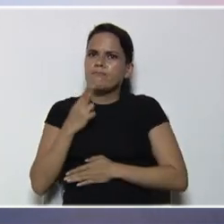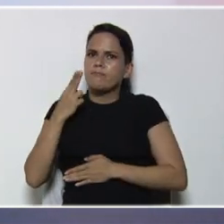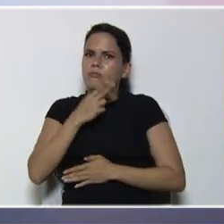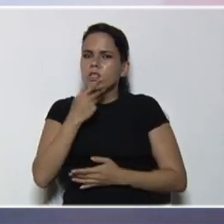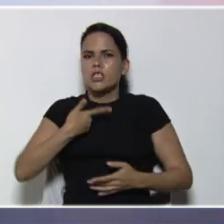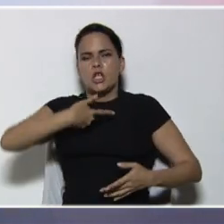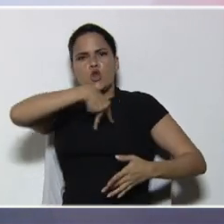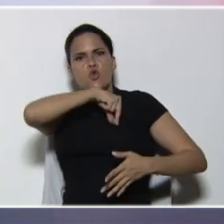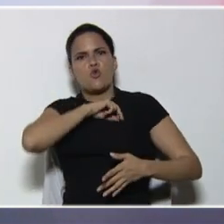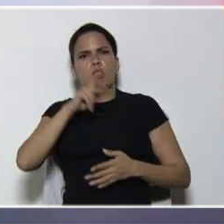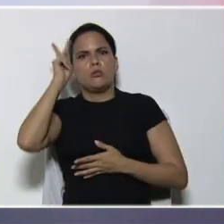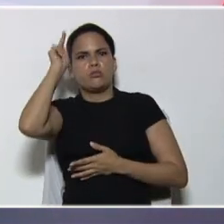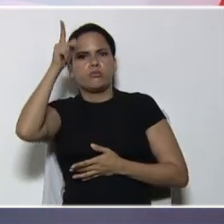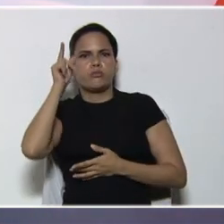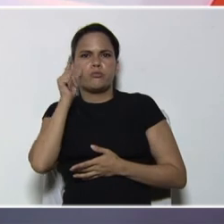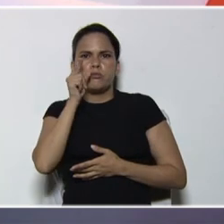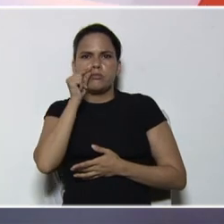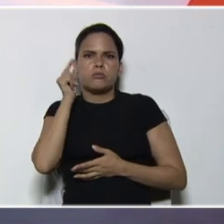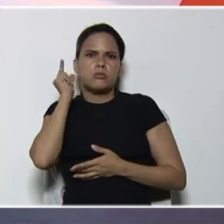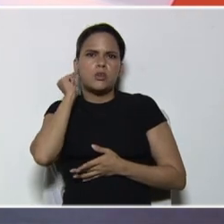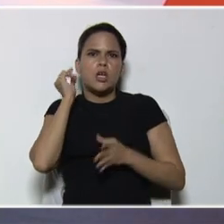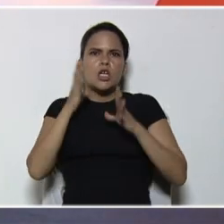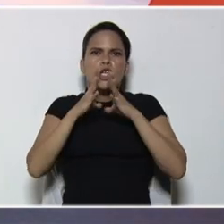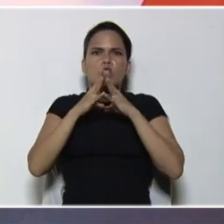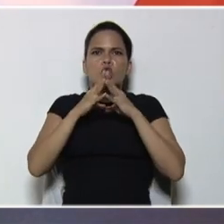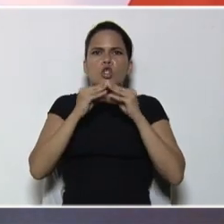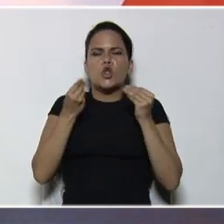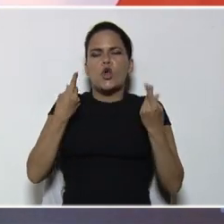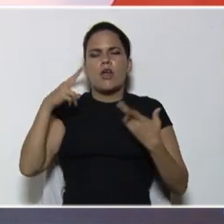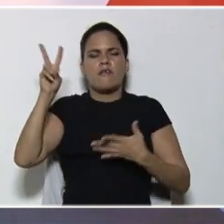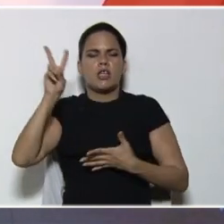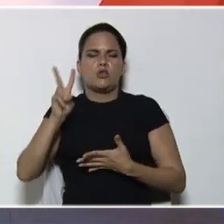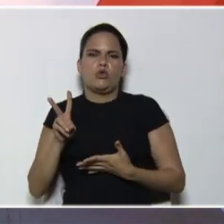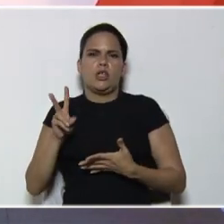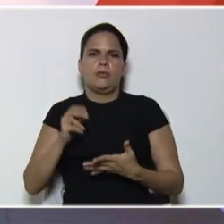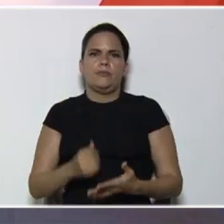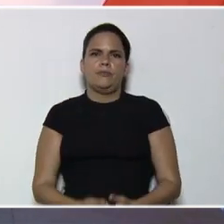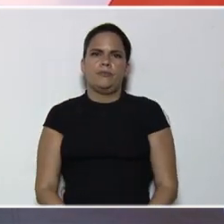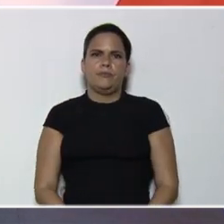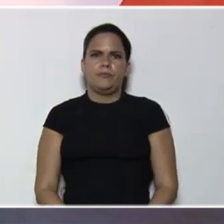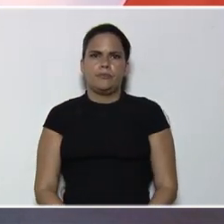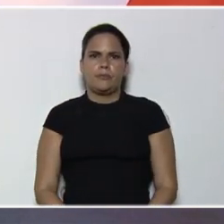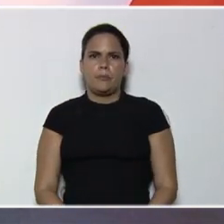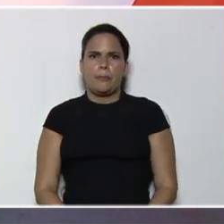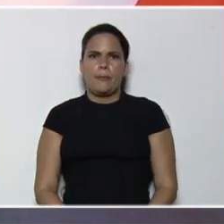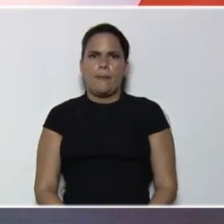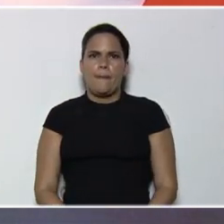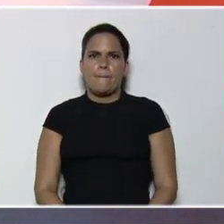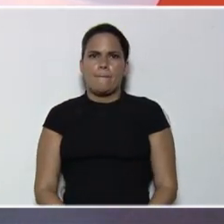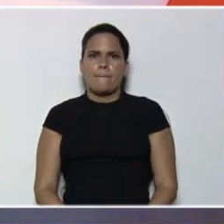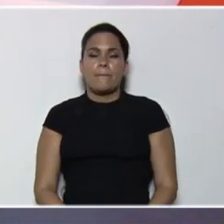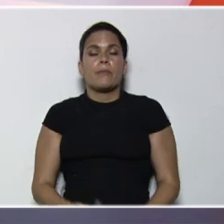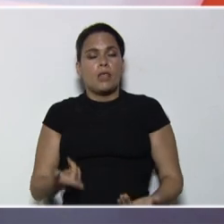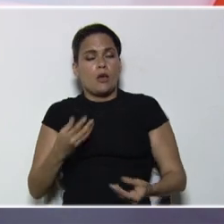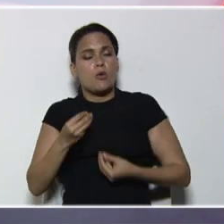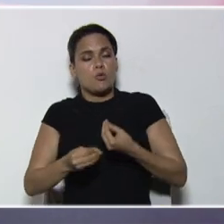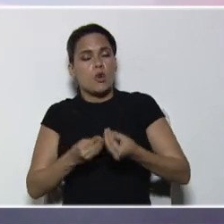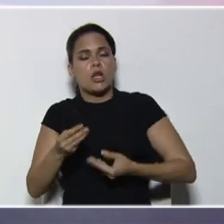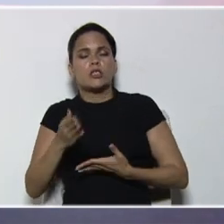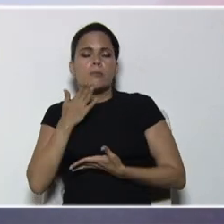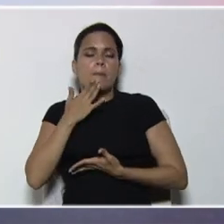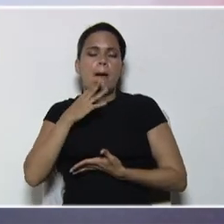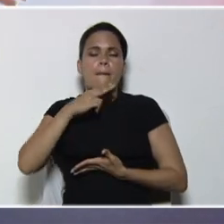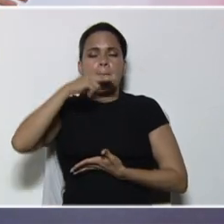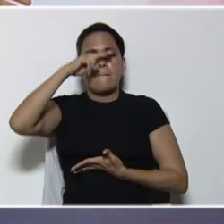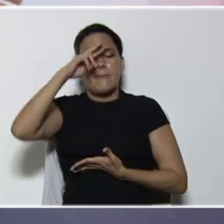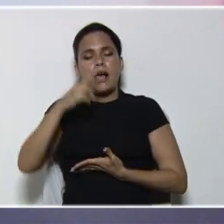de nuestros profesores, y profesoras, en todas partes, de nuestro hermoso, territorio, así, como lo han hecho, los padres,